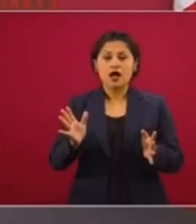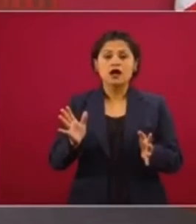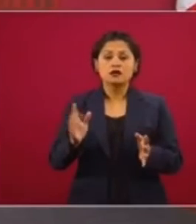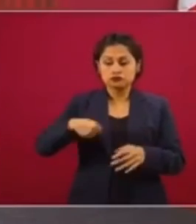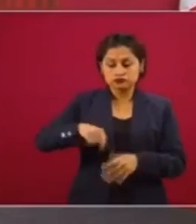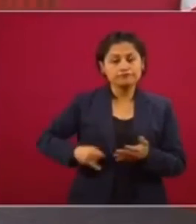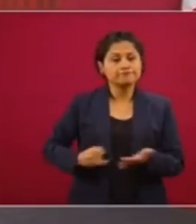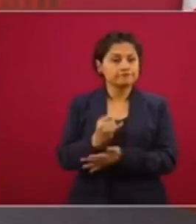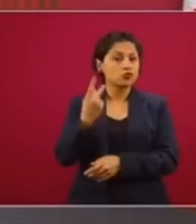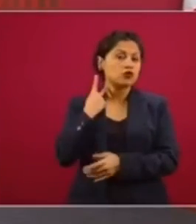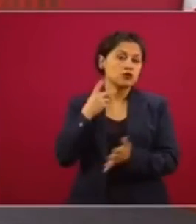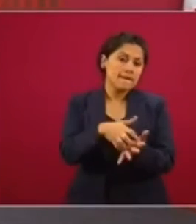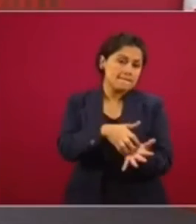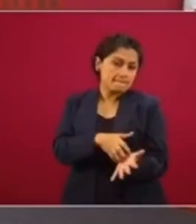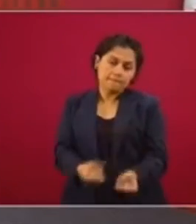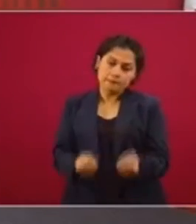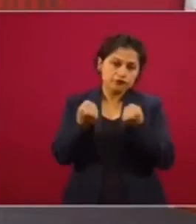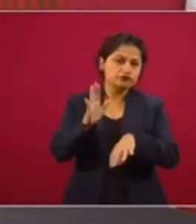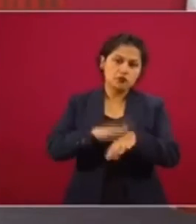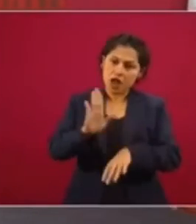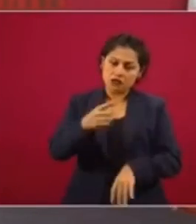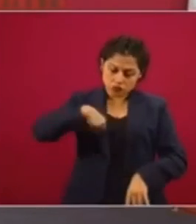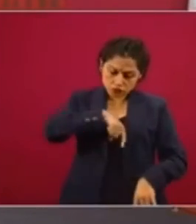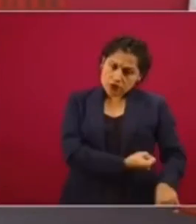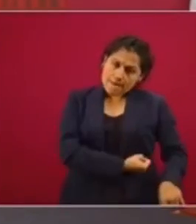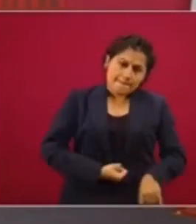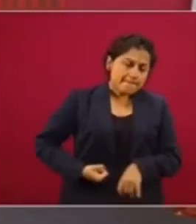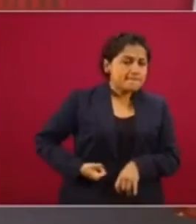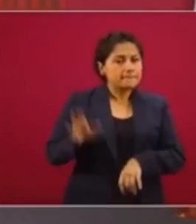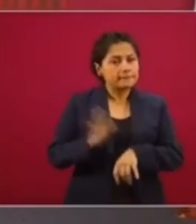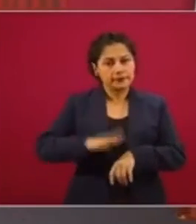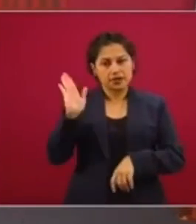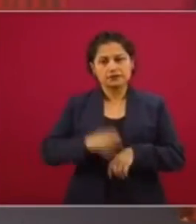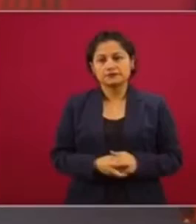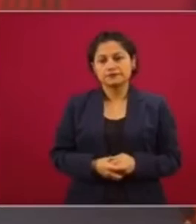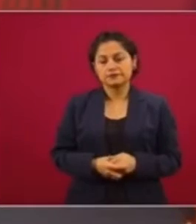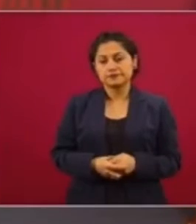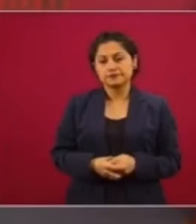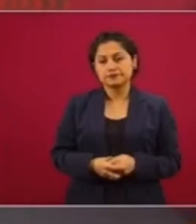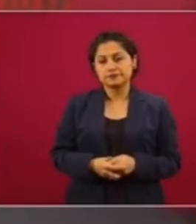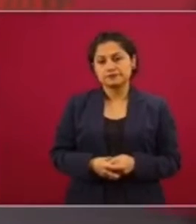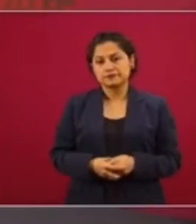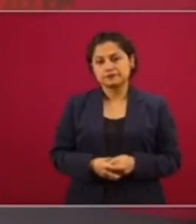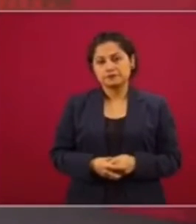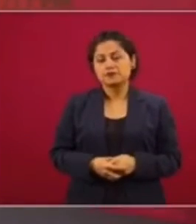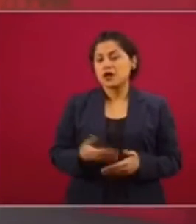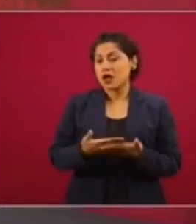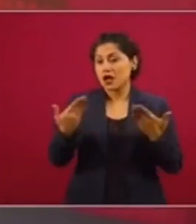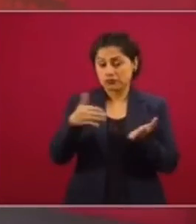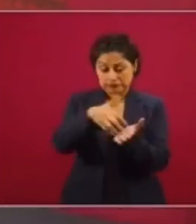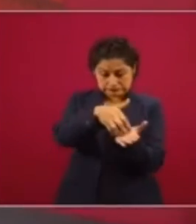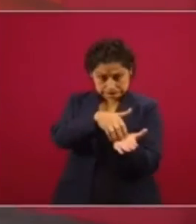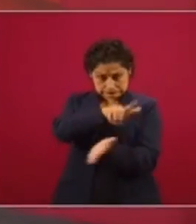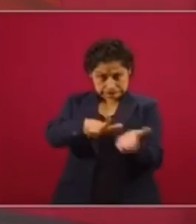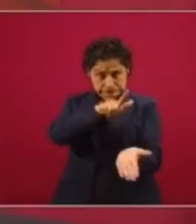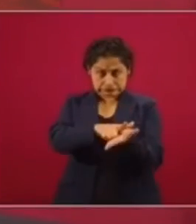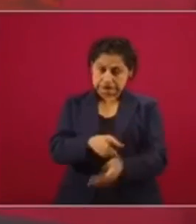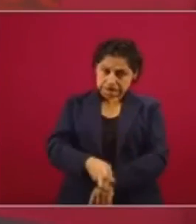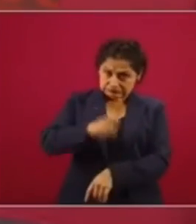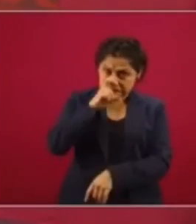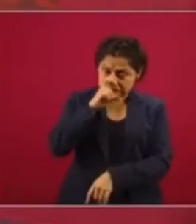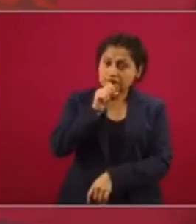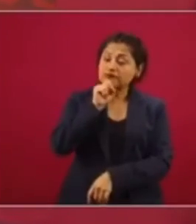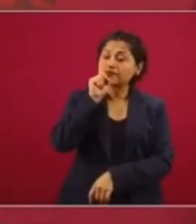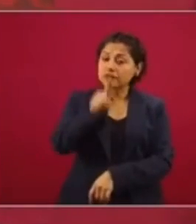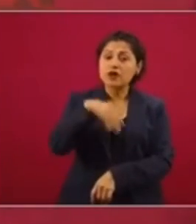republicana. apretarnos más el cinturón en el gobierno. Ser mucho más estrictos en el combate a la corrupción.